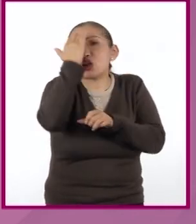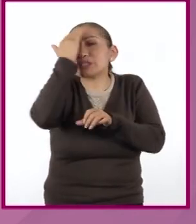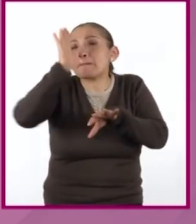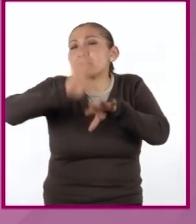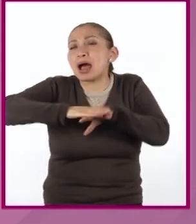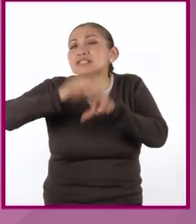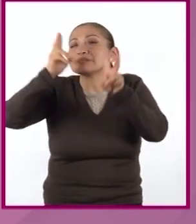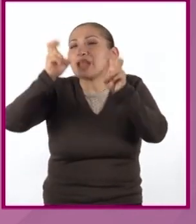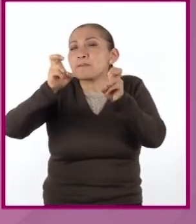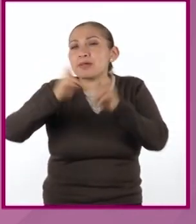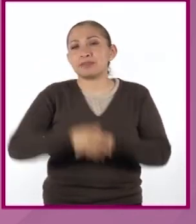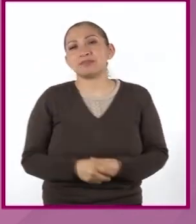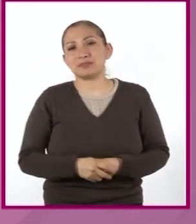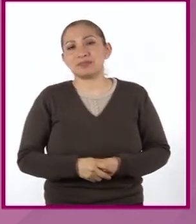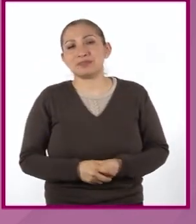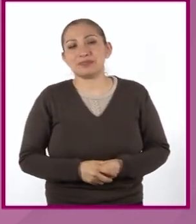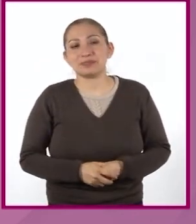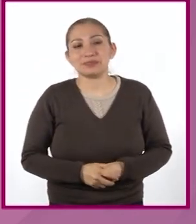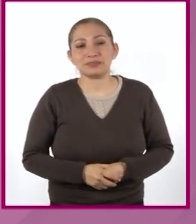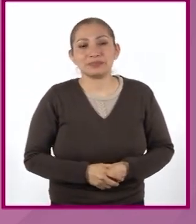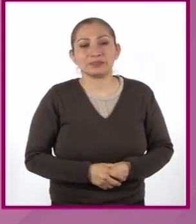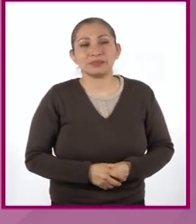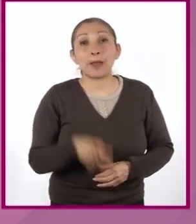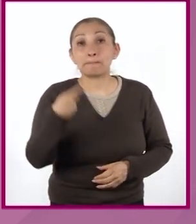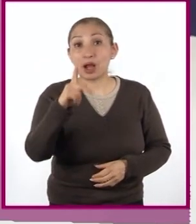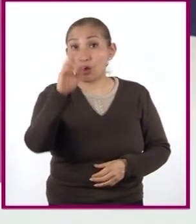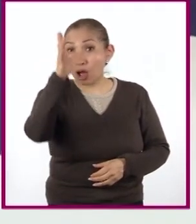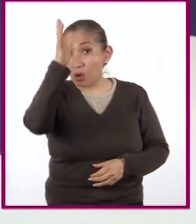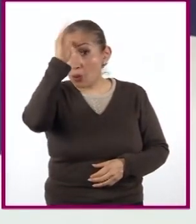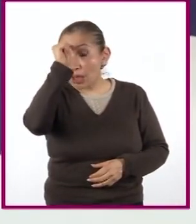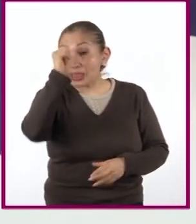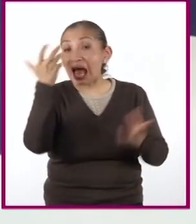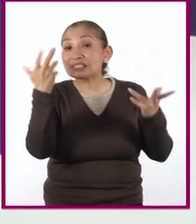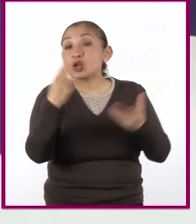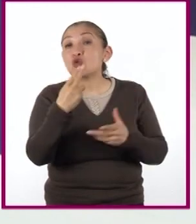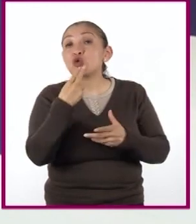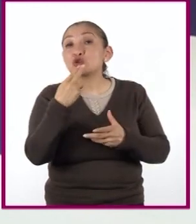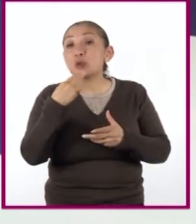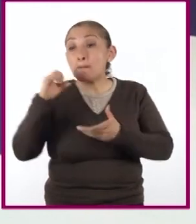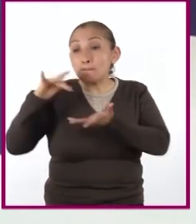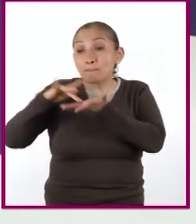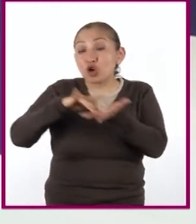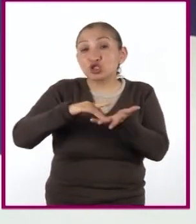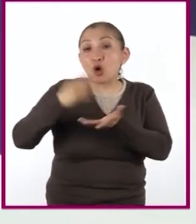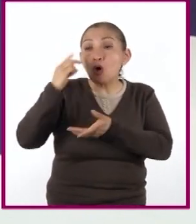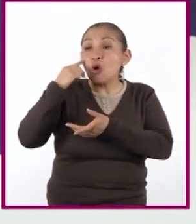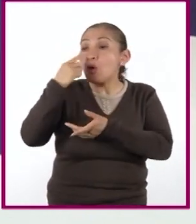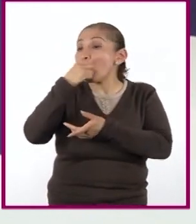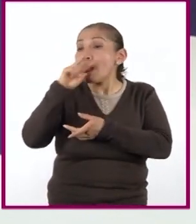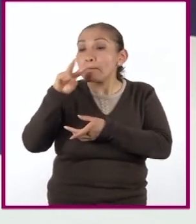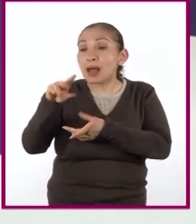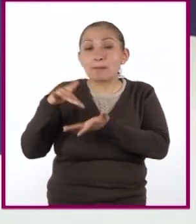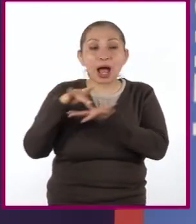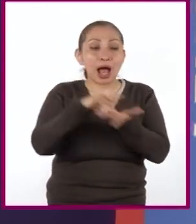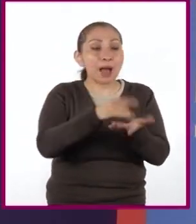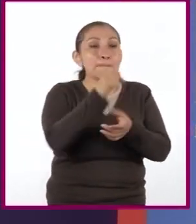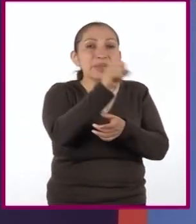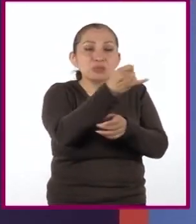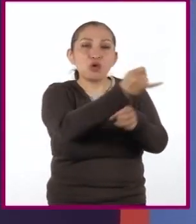mejor el tema que elijan. Pero recuerden, hacer uso de los recursos gráficos para apoyar su investigación.